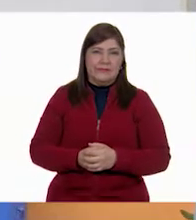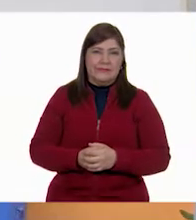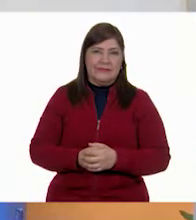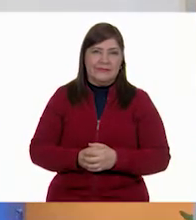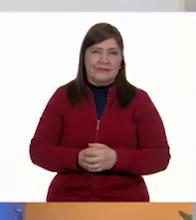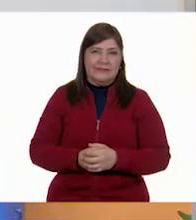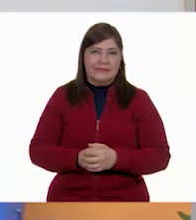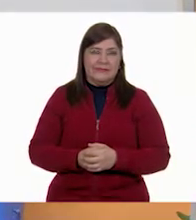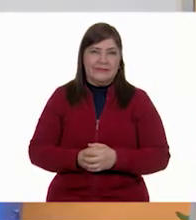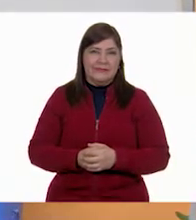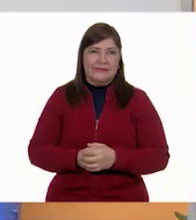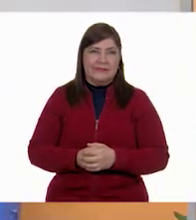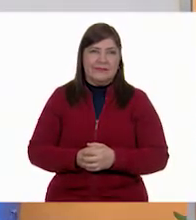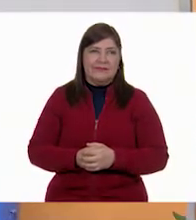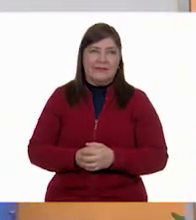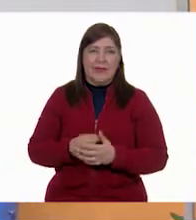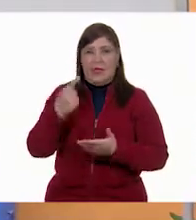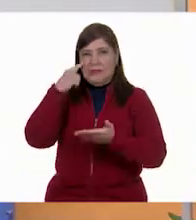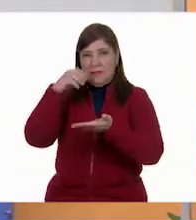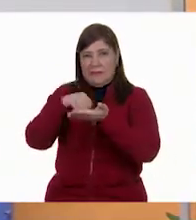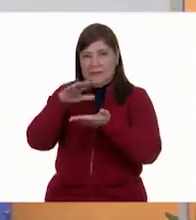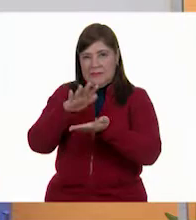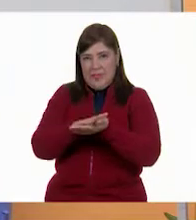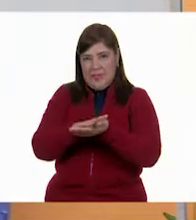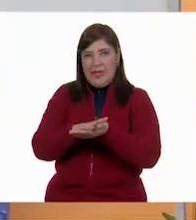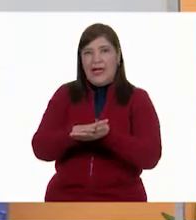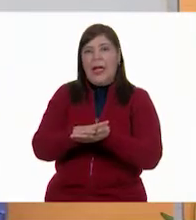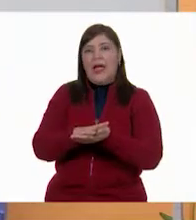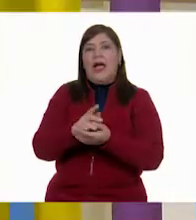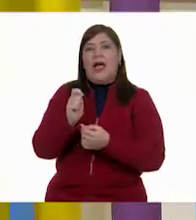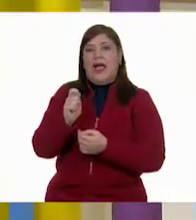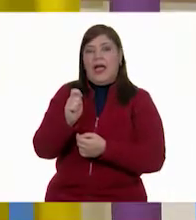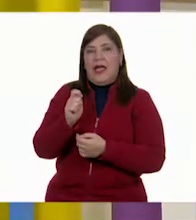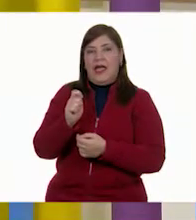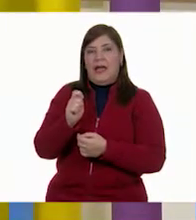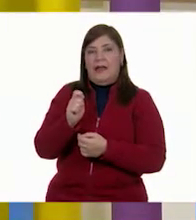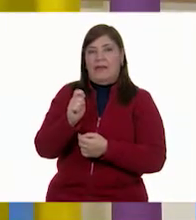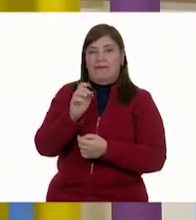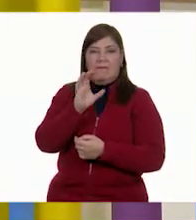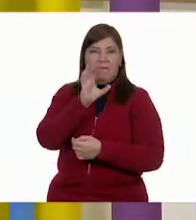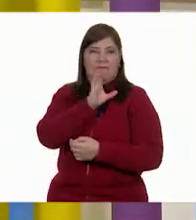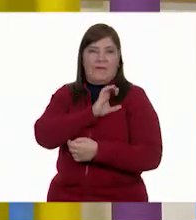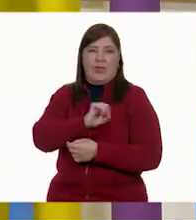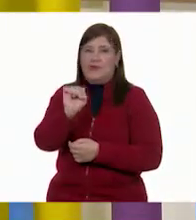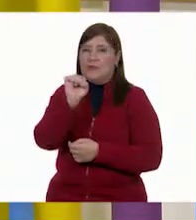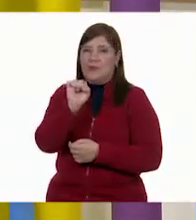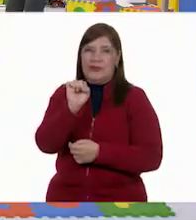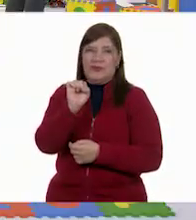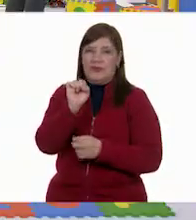favorito. El color favorito.